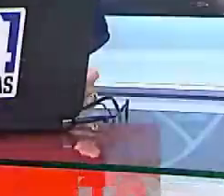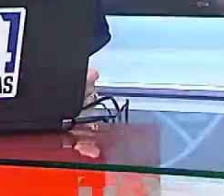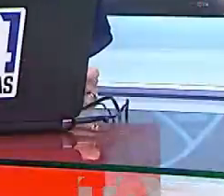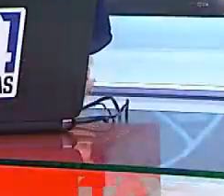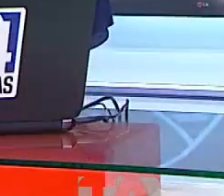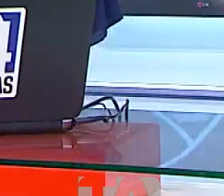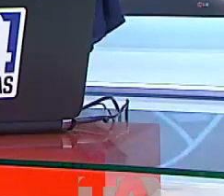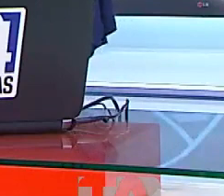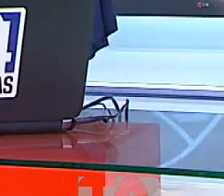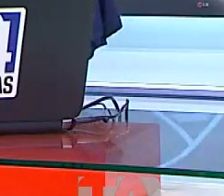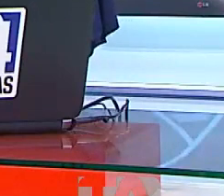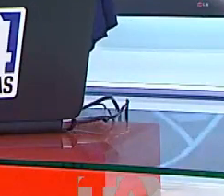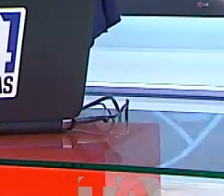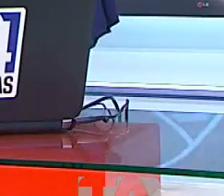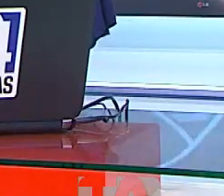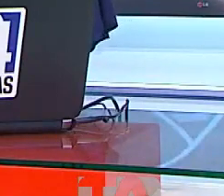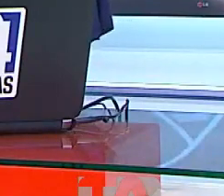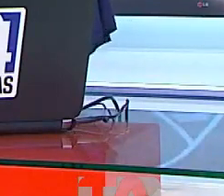horas.